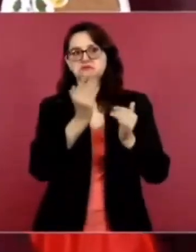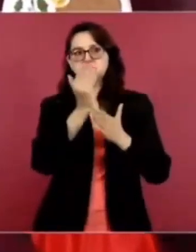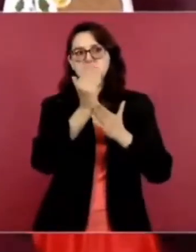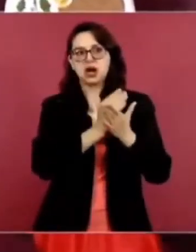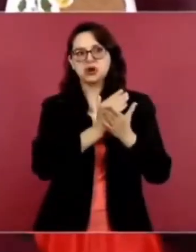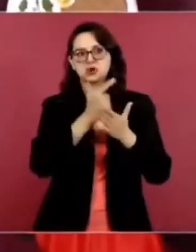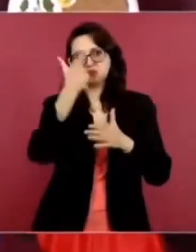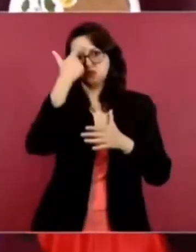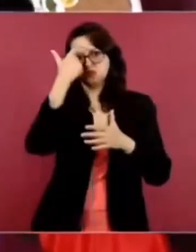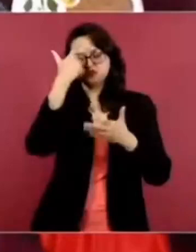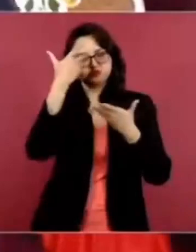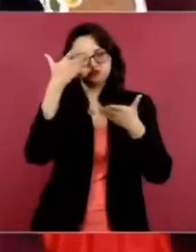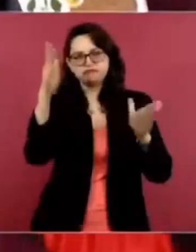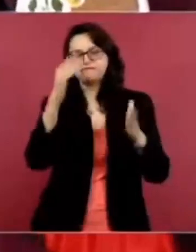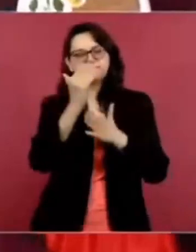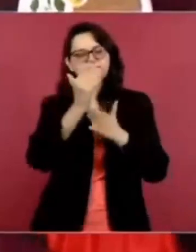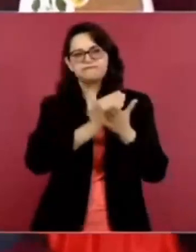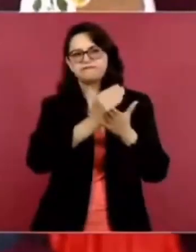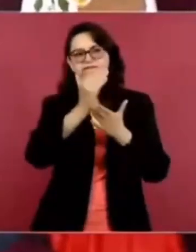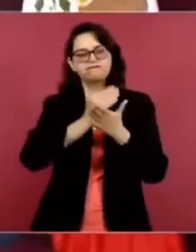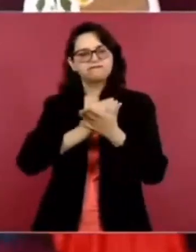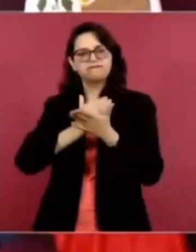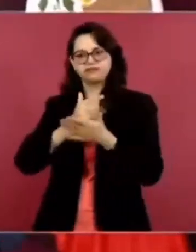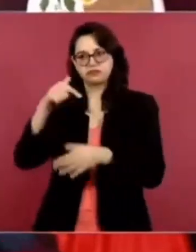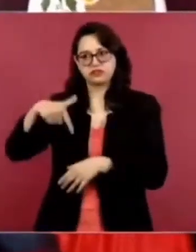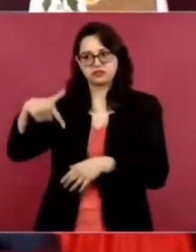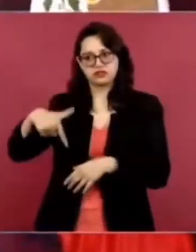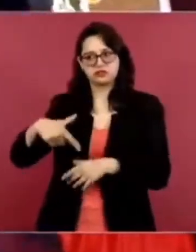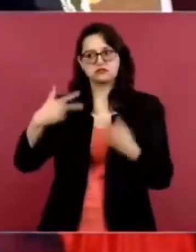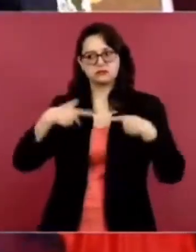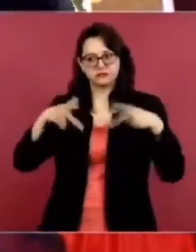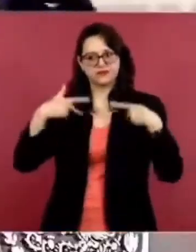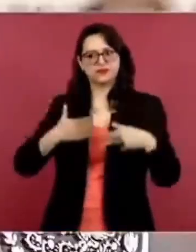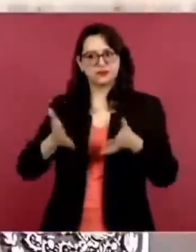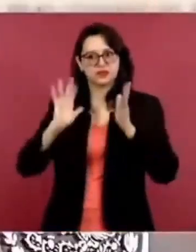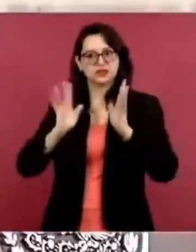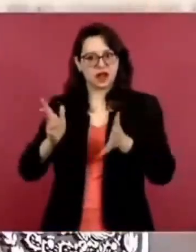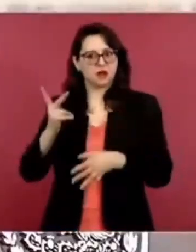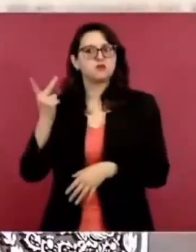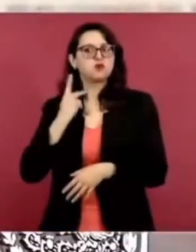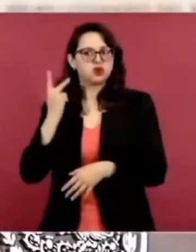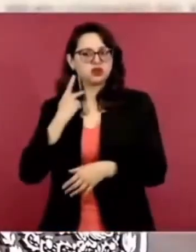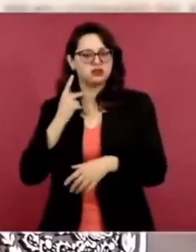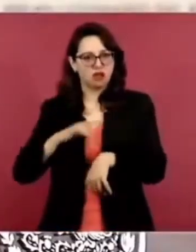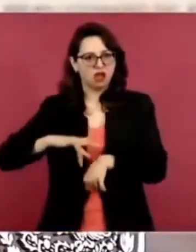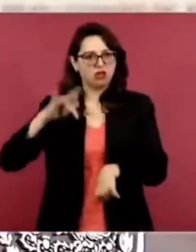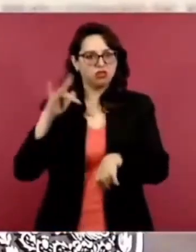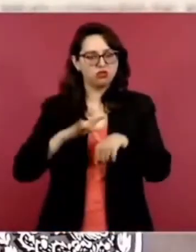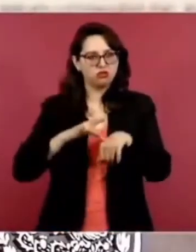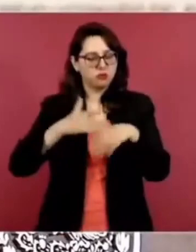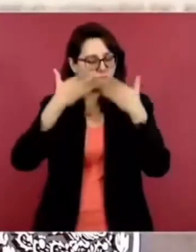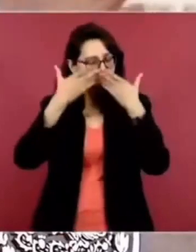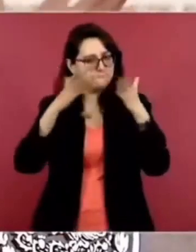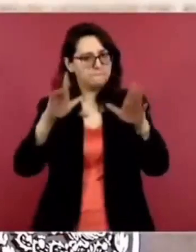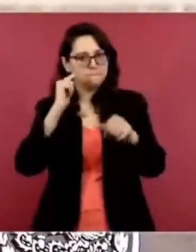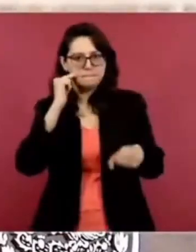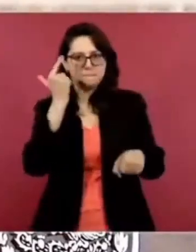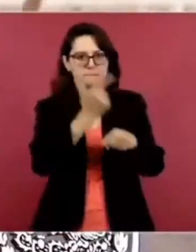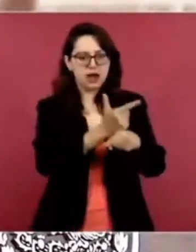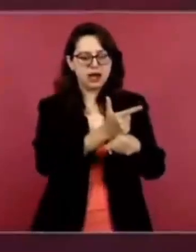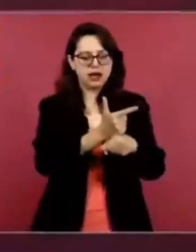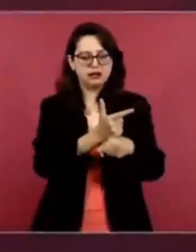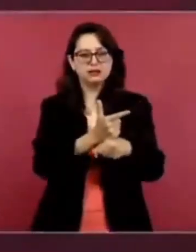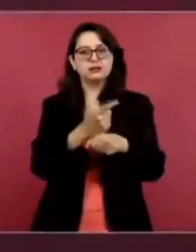Pero, hay un cambio de mentalidad. Una revolución de las conciencias. Pero